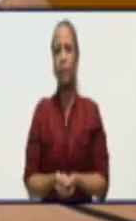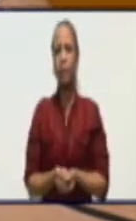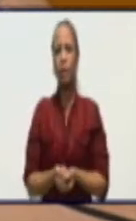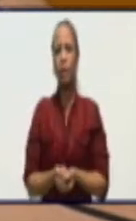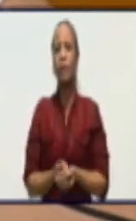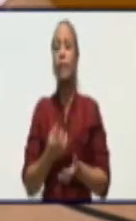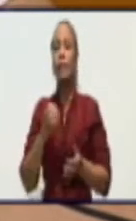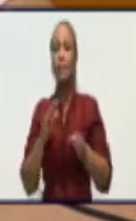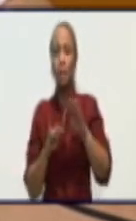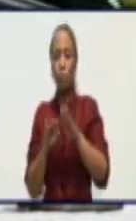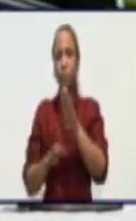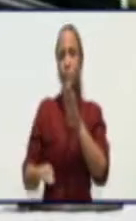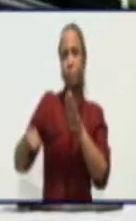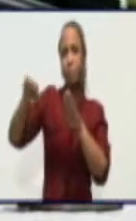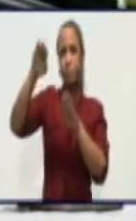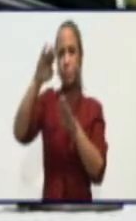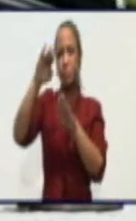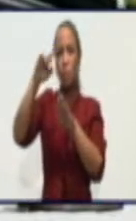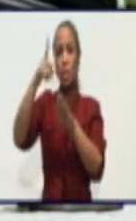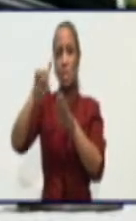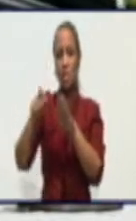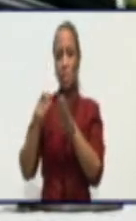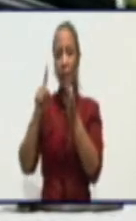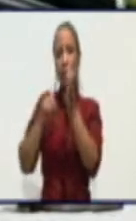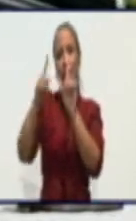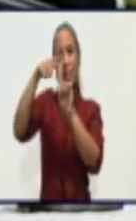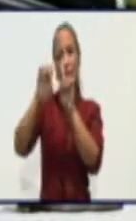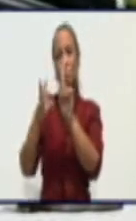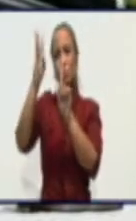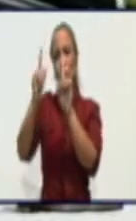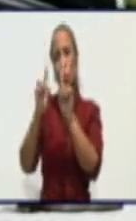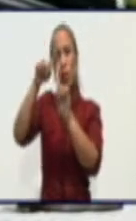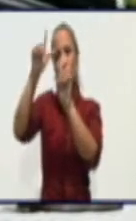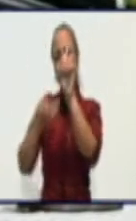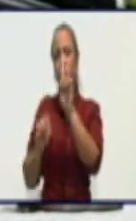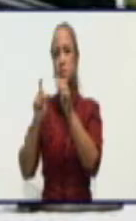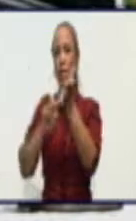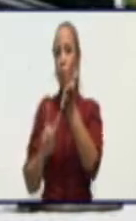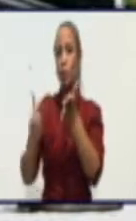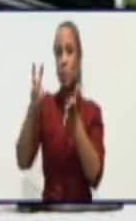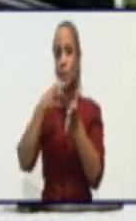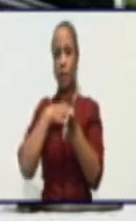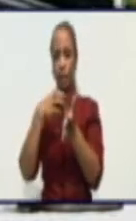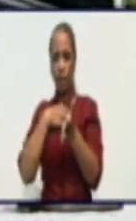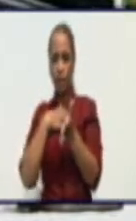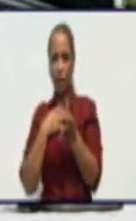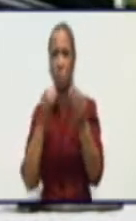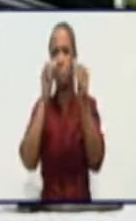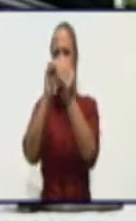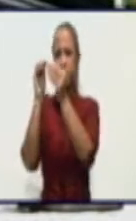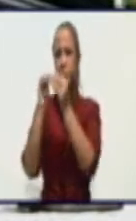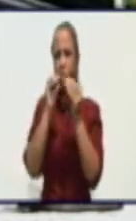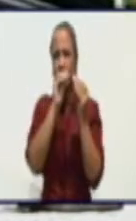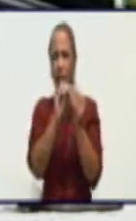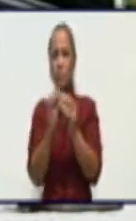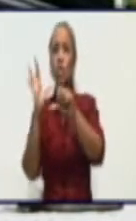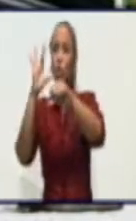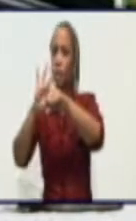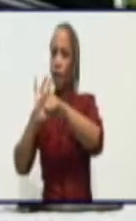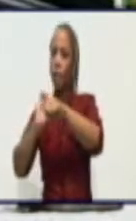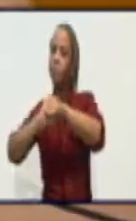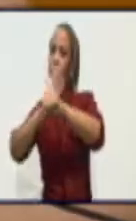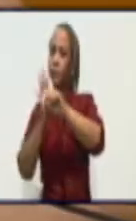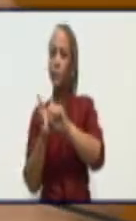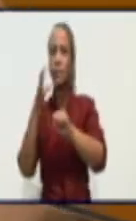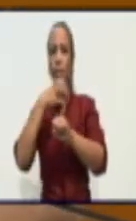que están por encima de la tasa de la provincia. Por lo tanto, son los municipios que tienen una mayor transmisión de la enfermedad y que se consideran